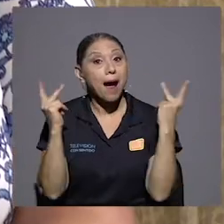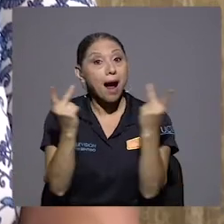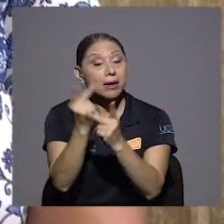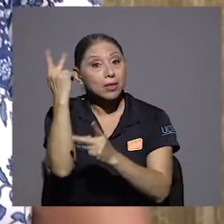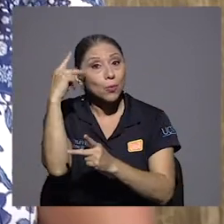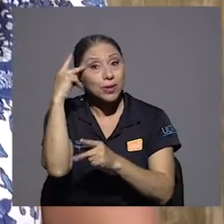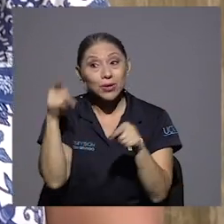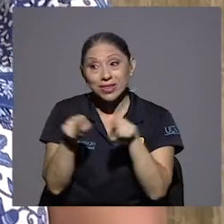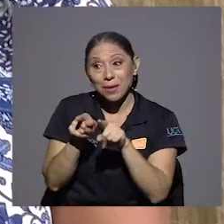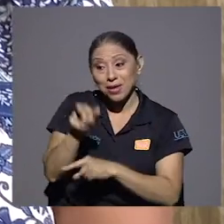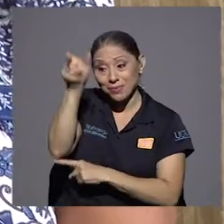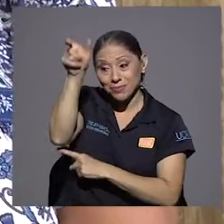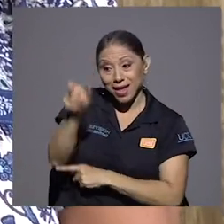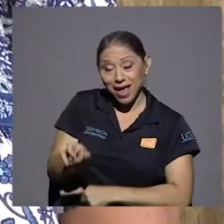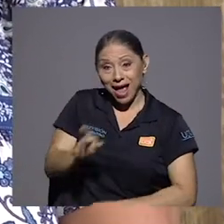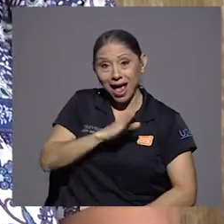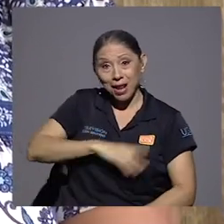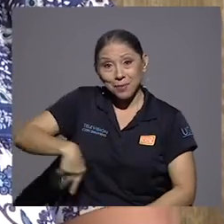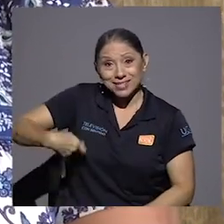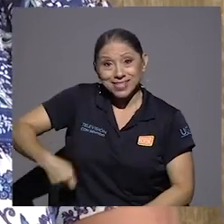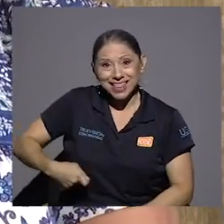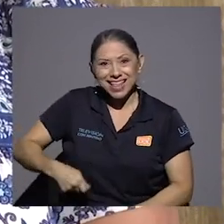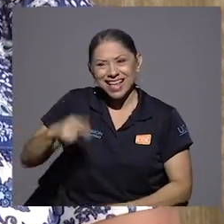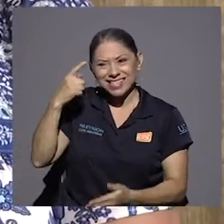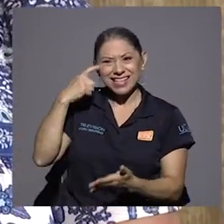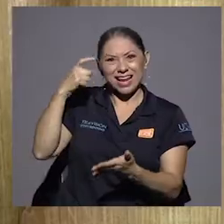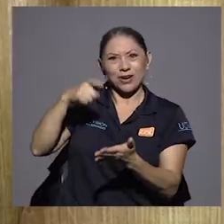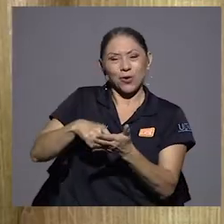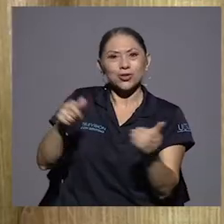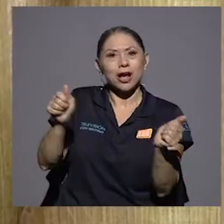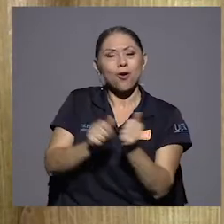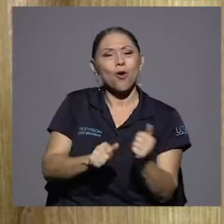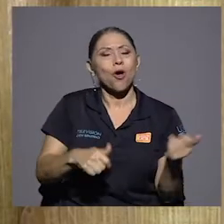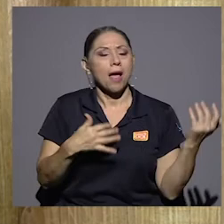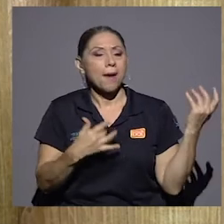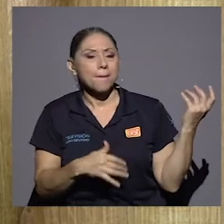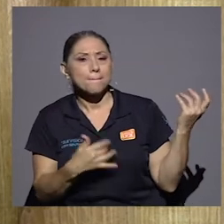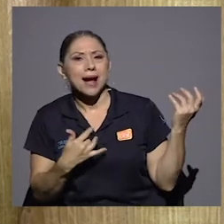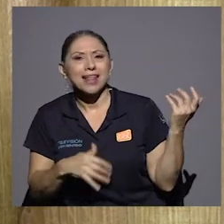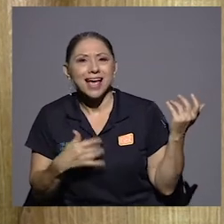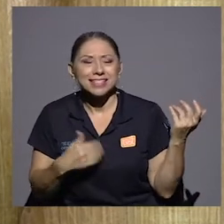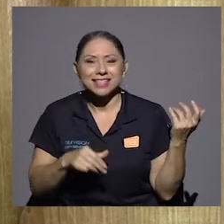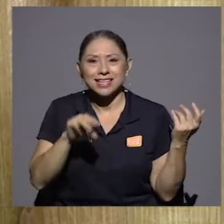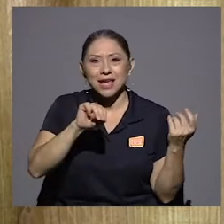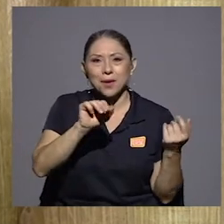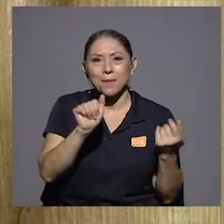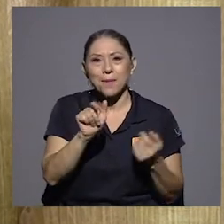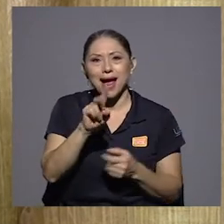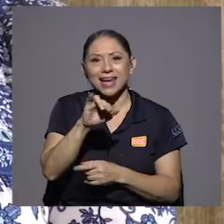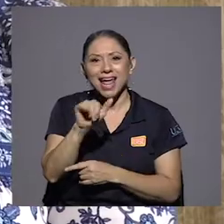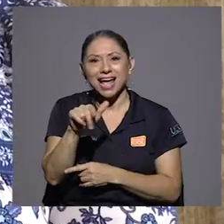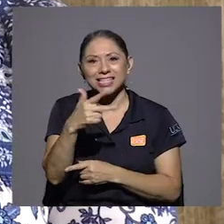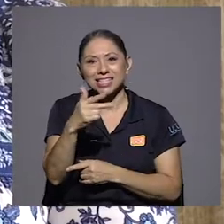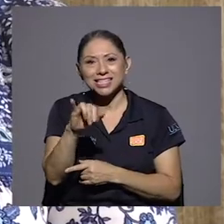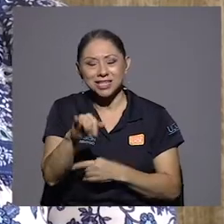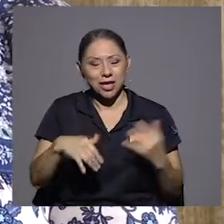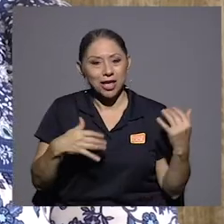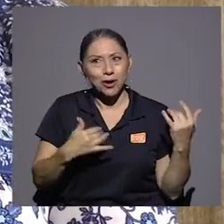reconocía mucho desde el mariachi. Y uno inmediatamente se imagina a los mariachis cantando.